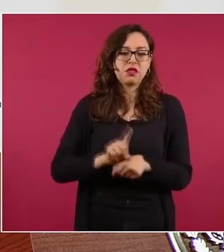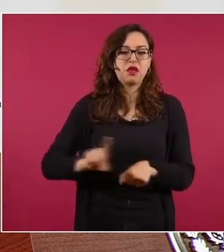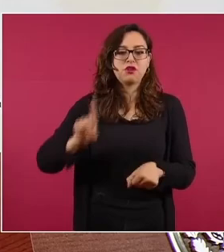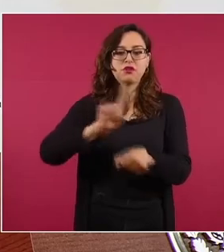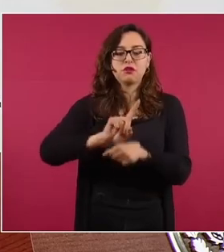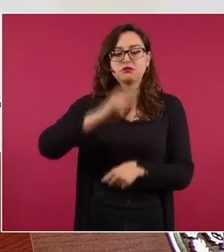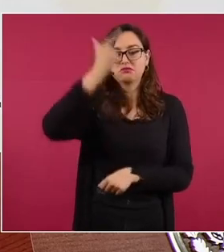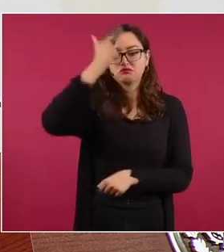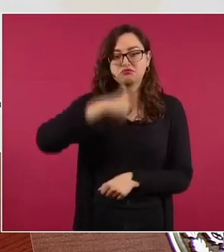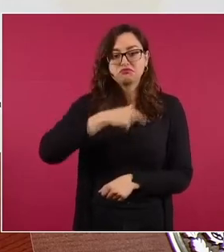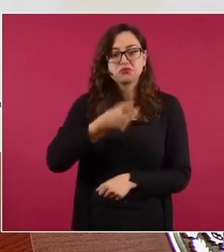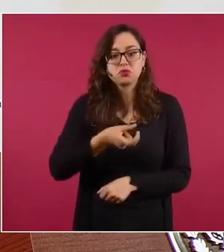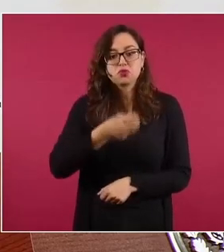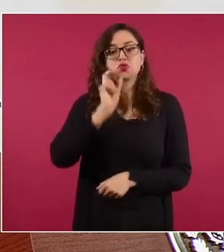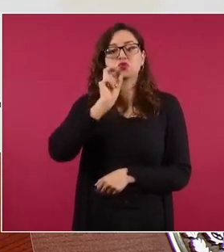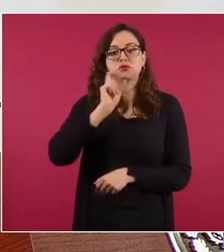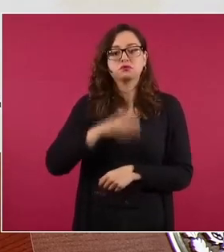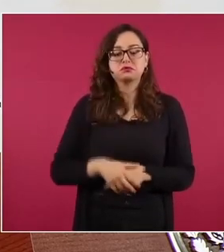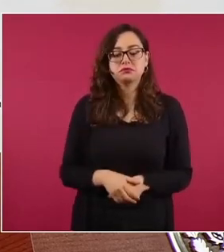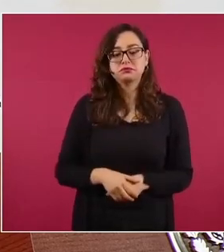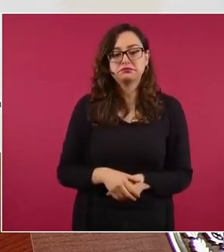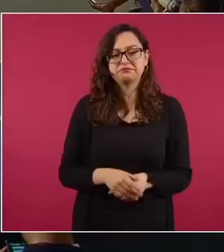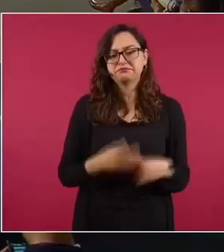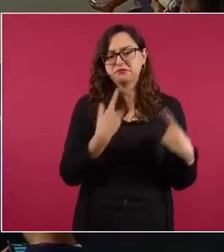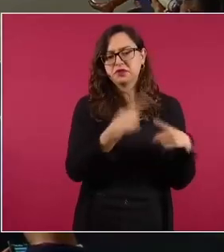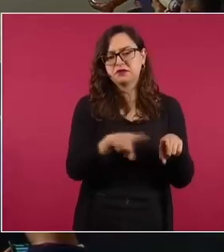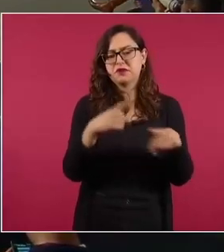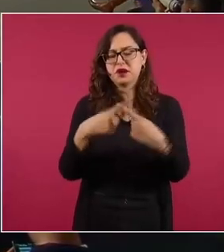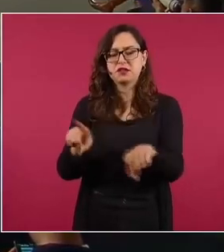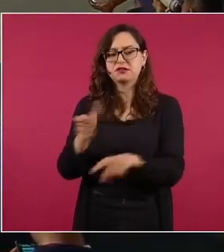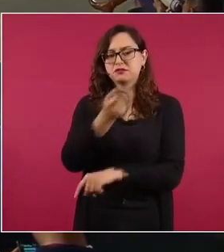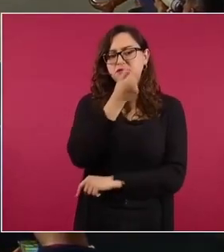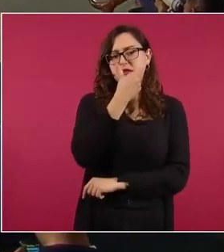para varias…